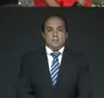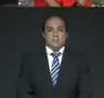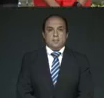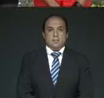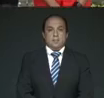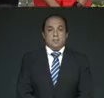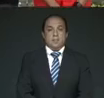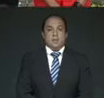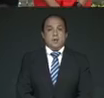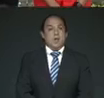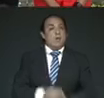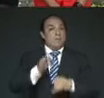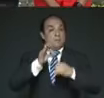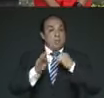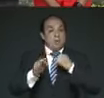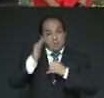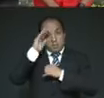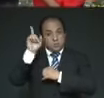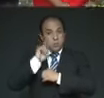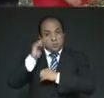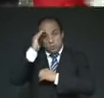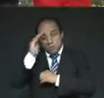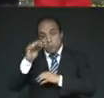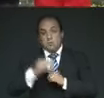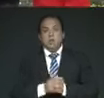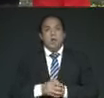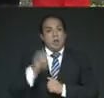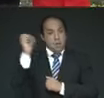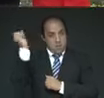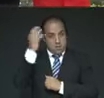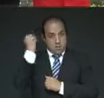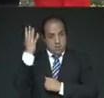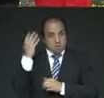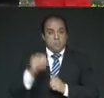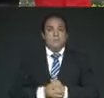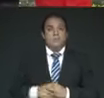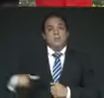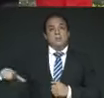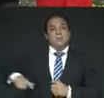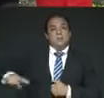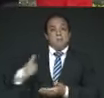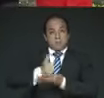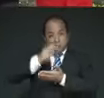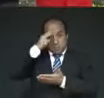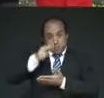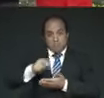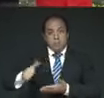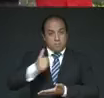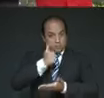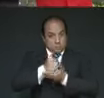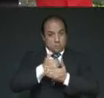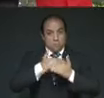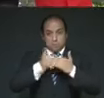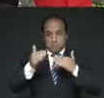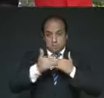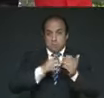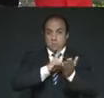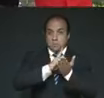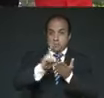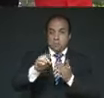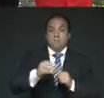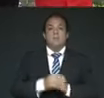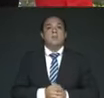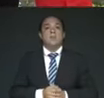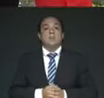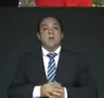Y así finalizamos, damas y caballeros, este acto. El Gobierno de la Ciudad de México, ciudad innovadora